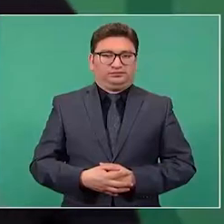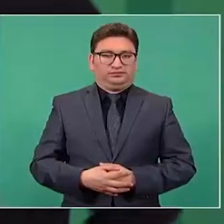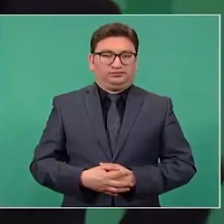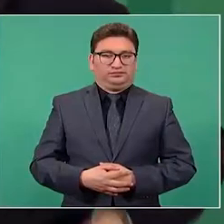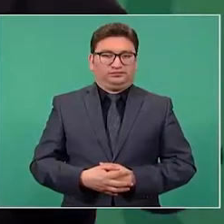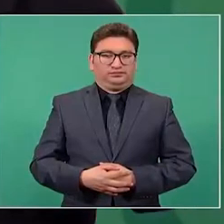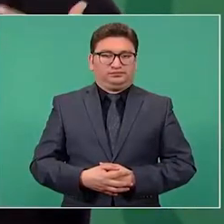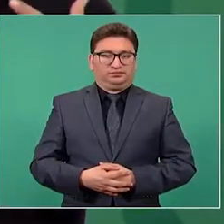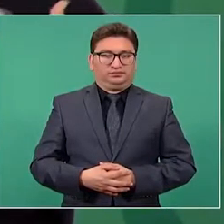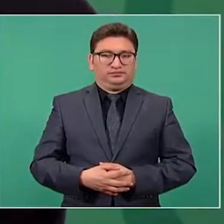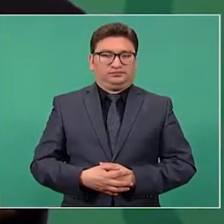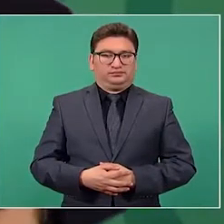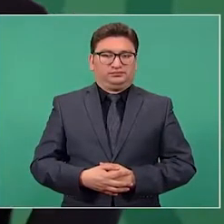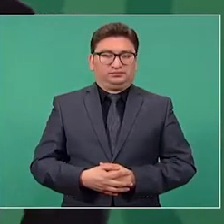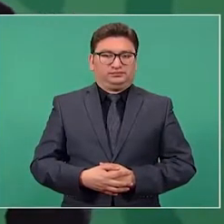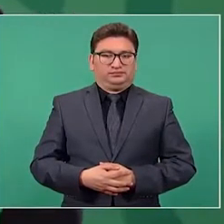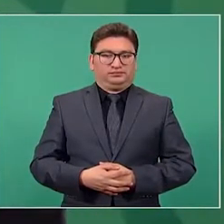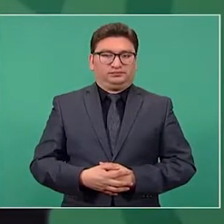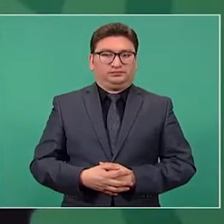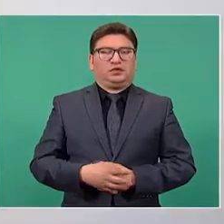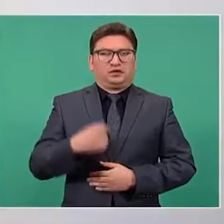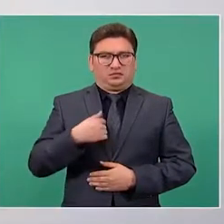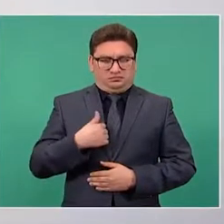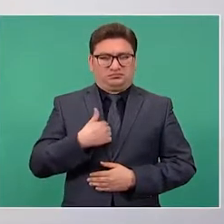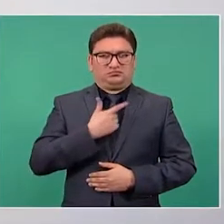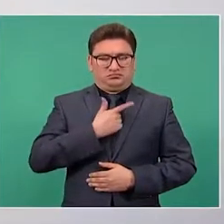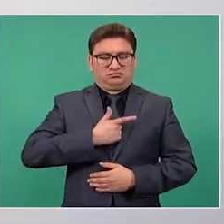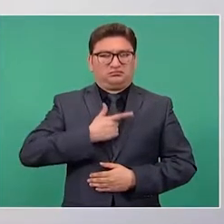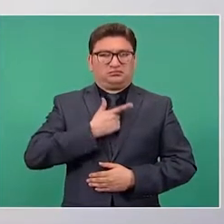Me dio gusto